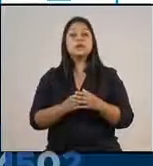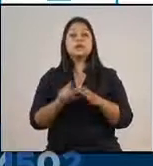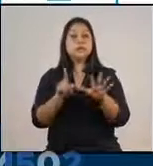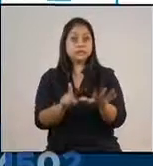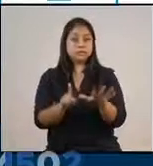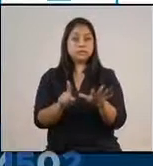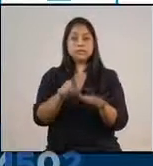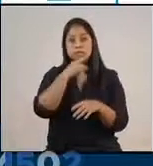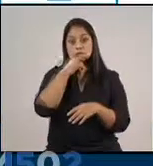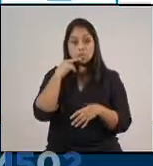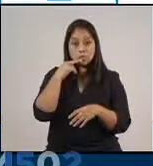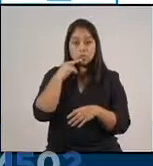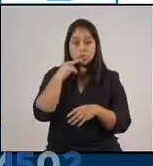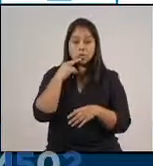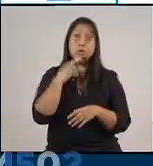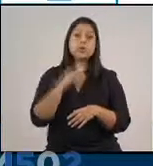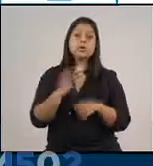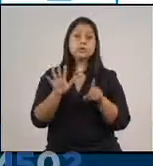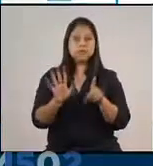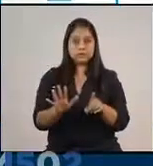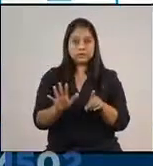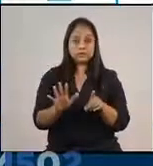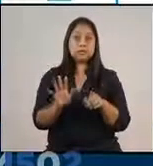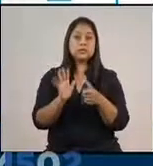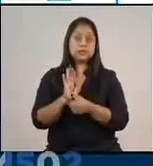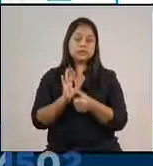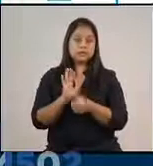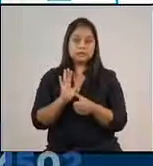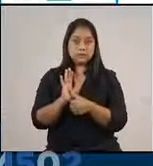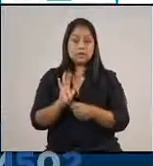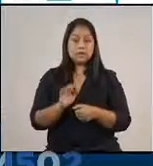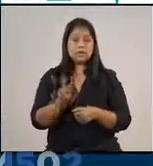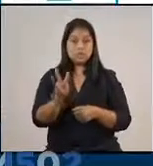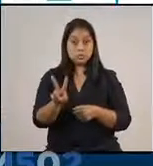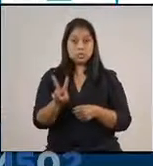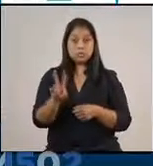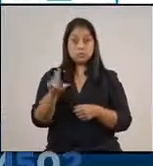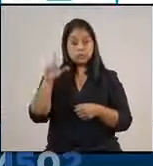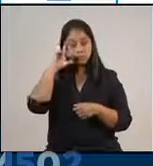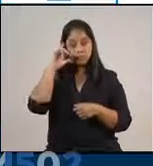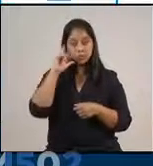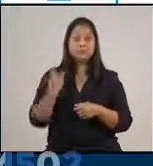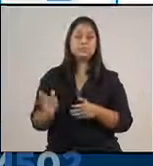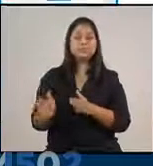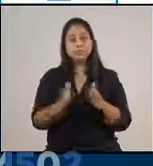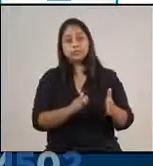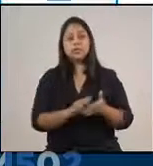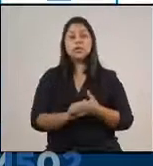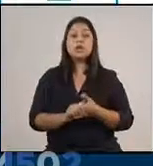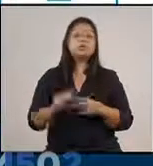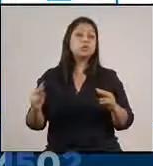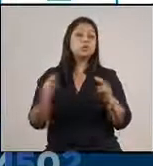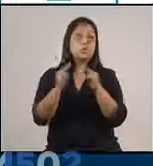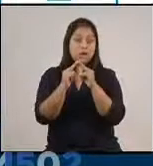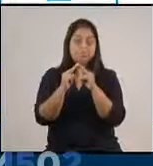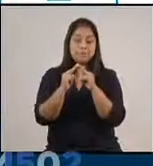6 en alerta roja, 6 en alerta anaranjada y 2 en estado amarillo. Sololá, de